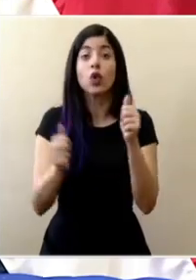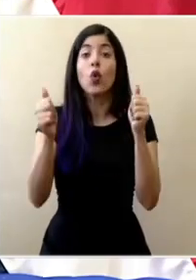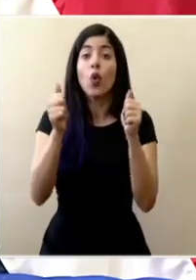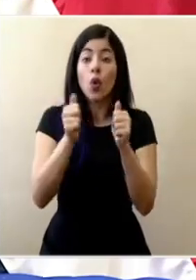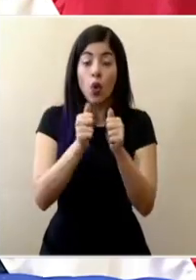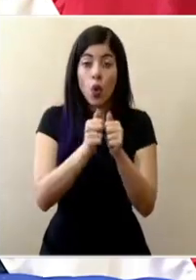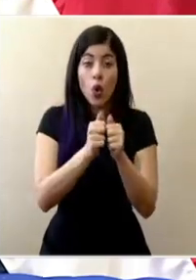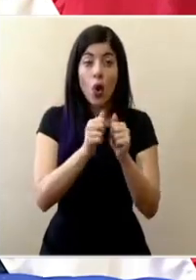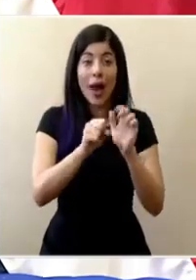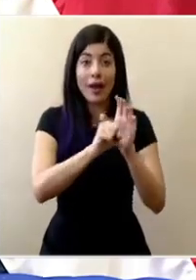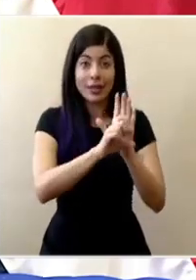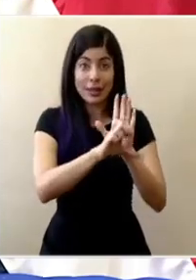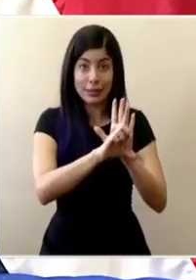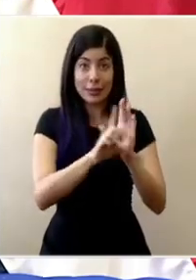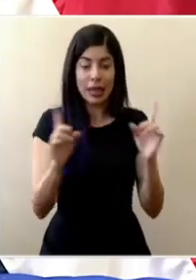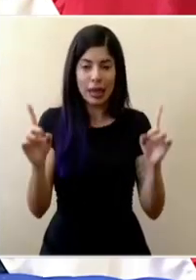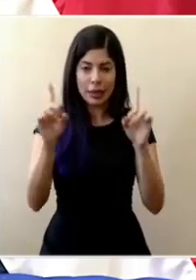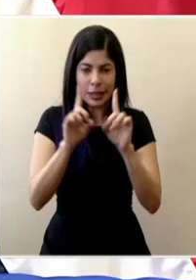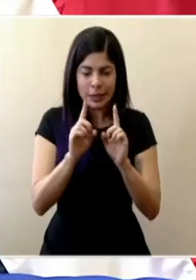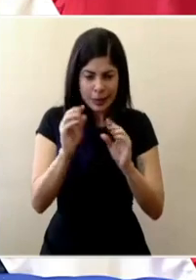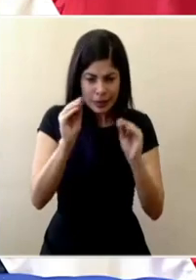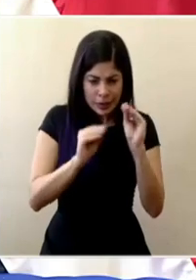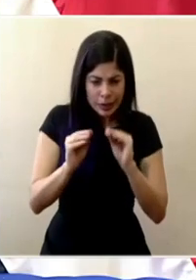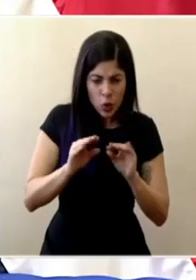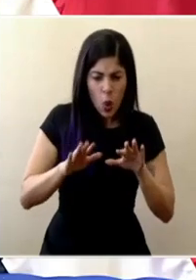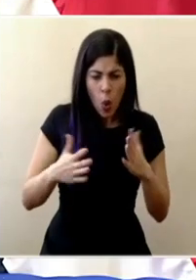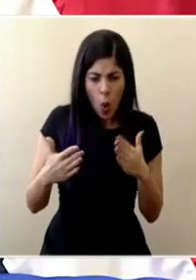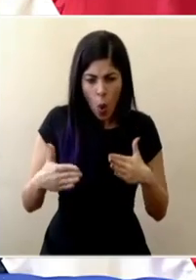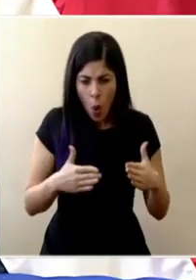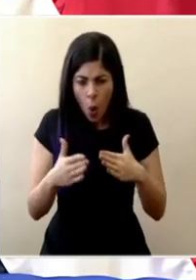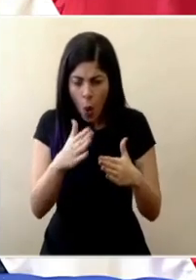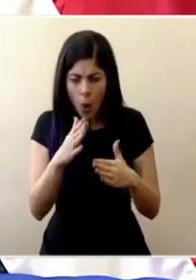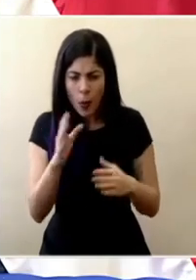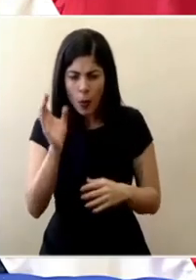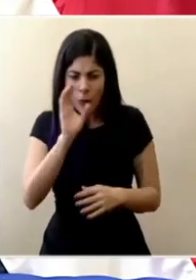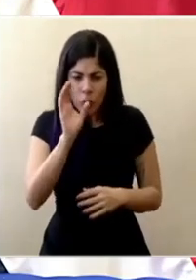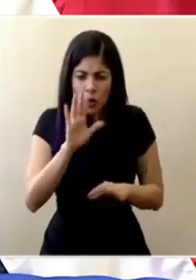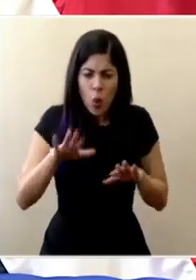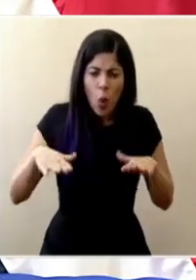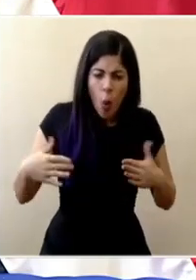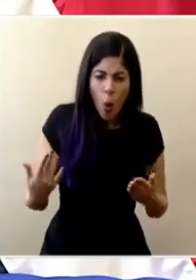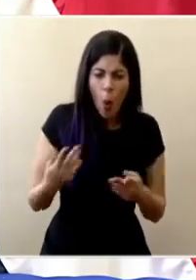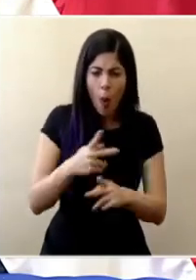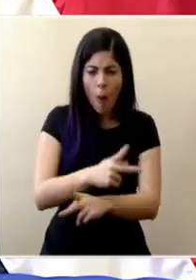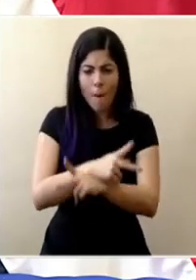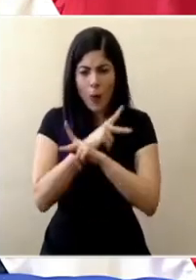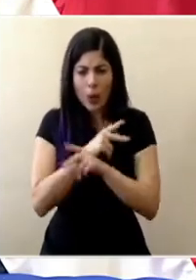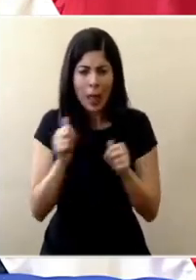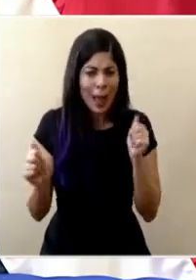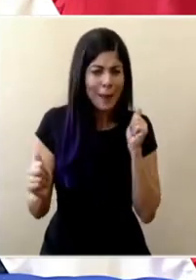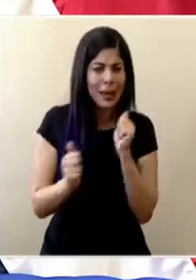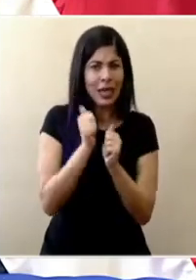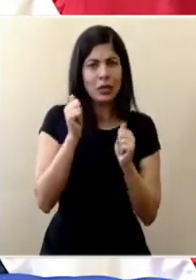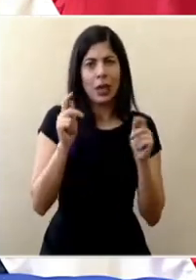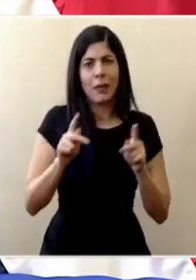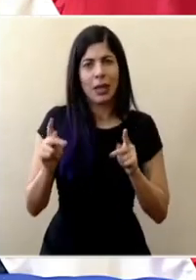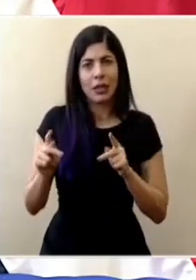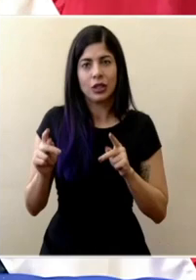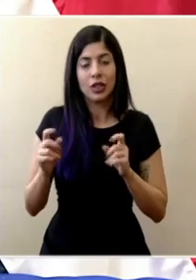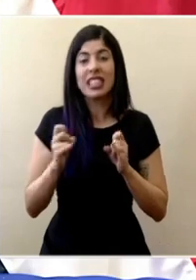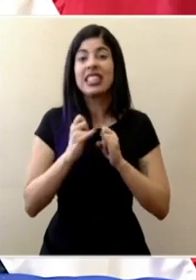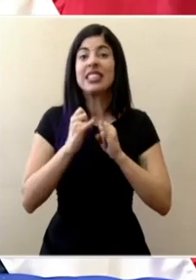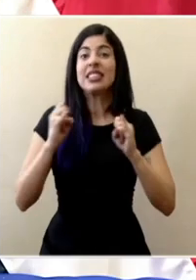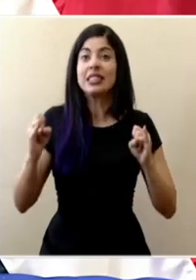con la semana legislativa están delimitando la ruta identificando la manera para proteger la mayor cantidad posible sin que esto